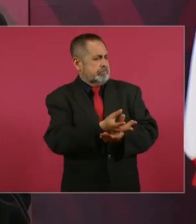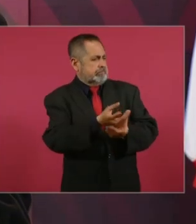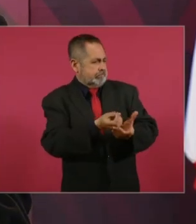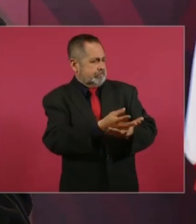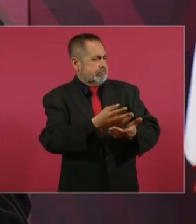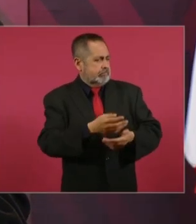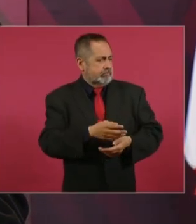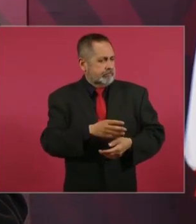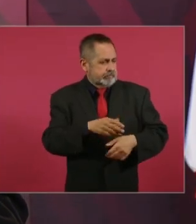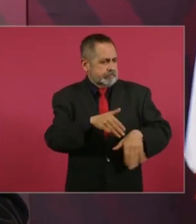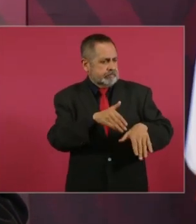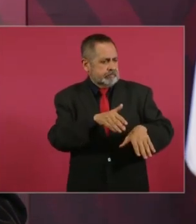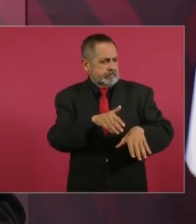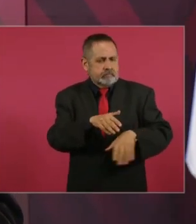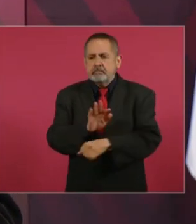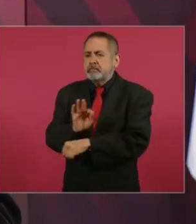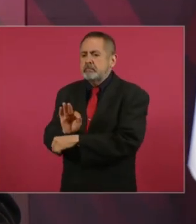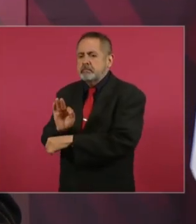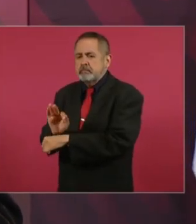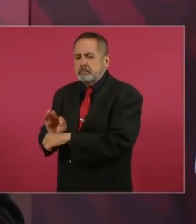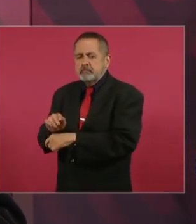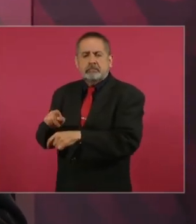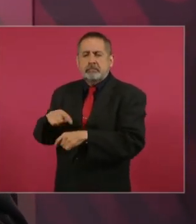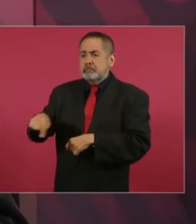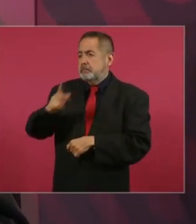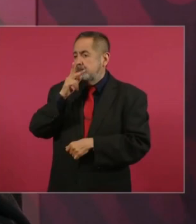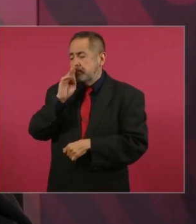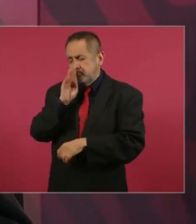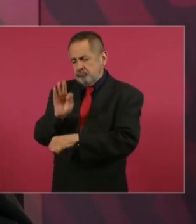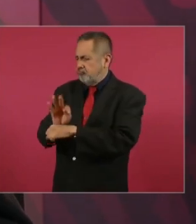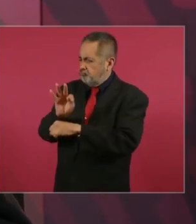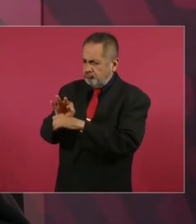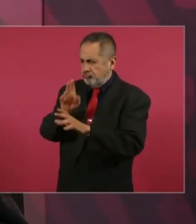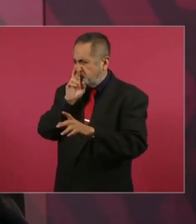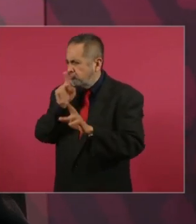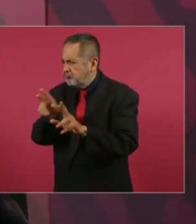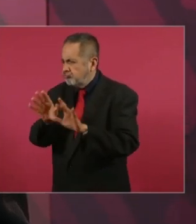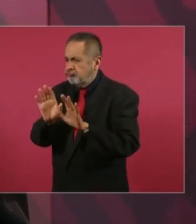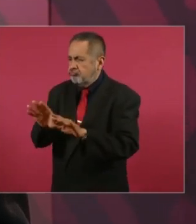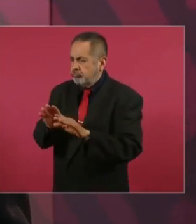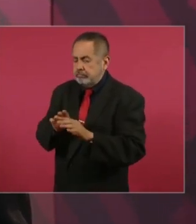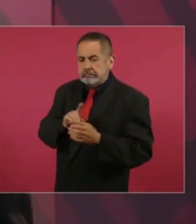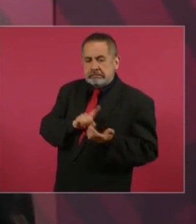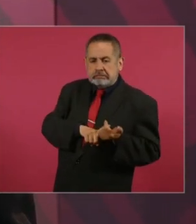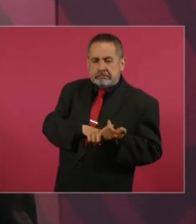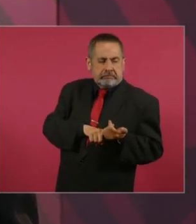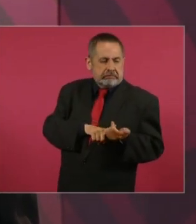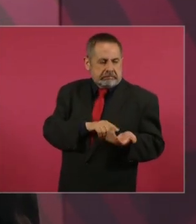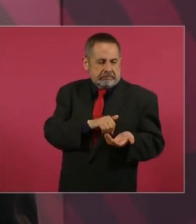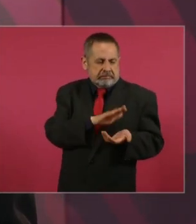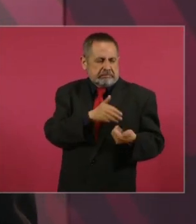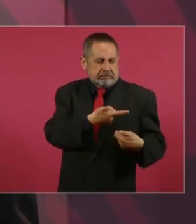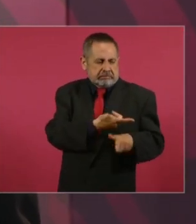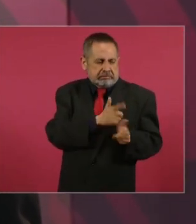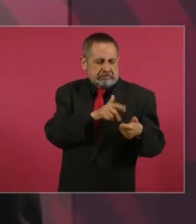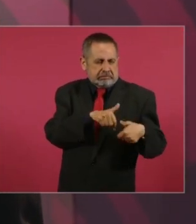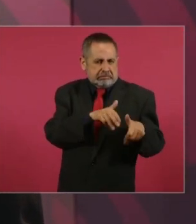supuestos defensores de los padres de los jóvenes de Ayotzinapa.